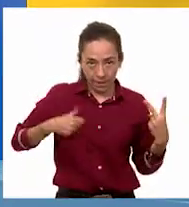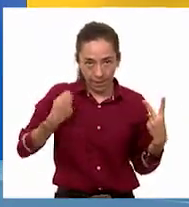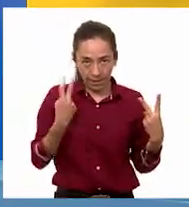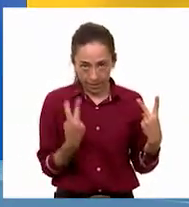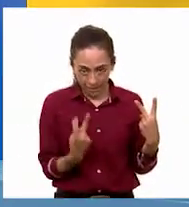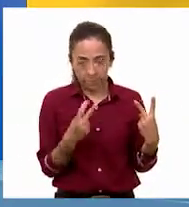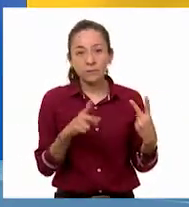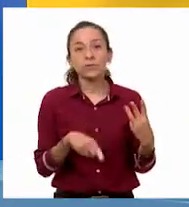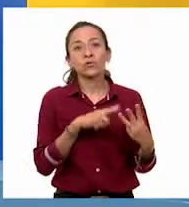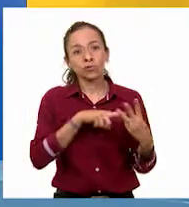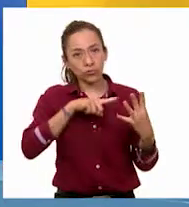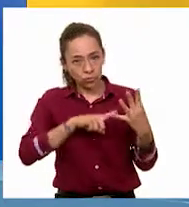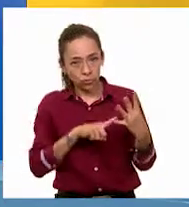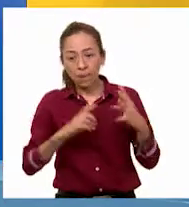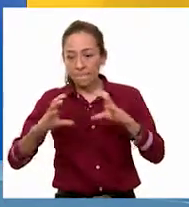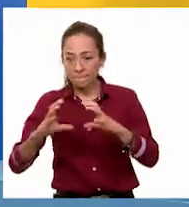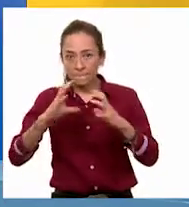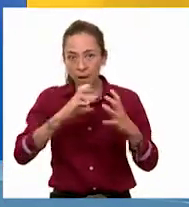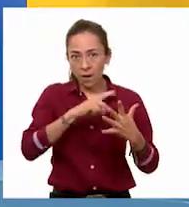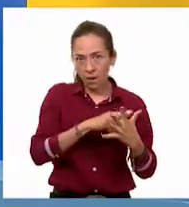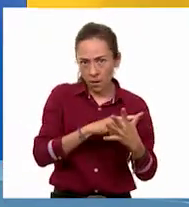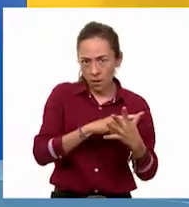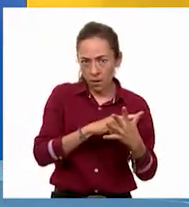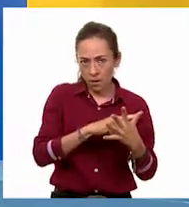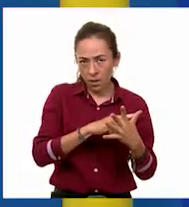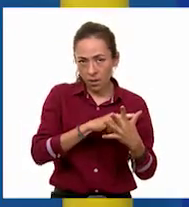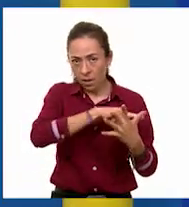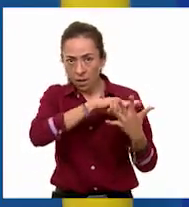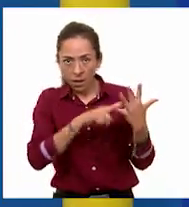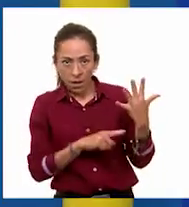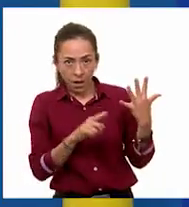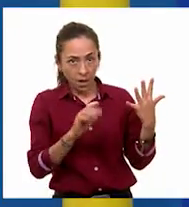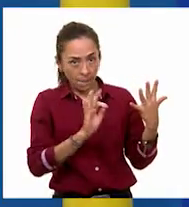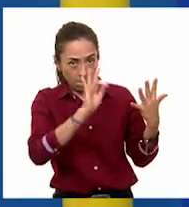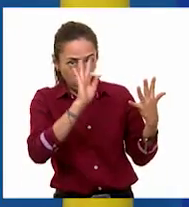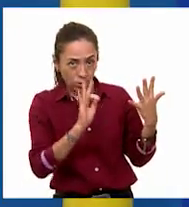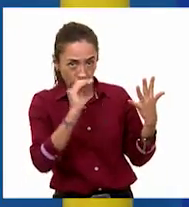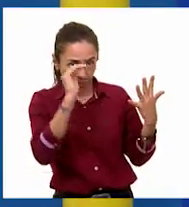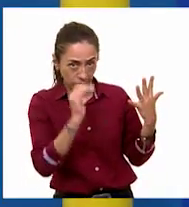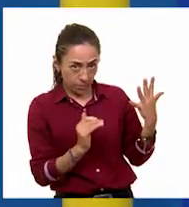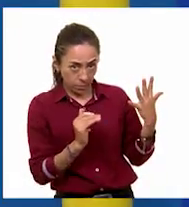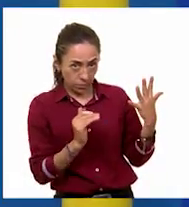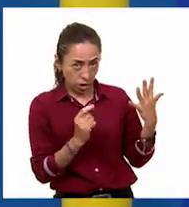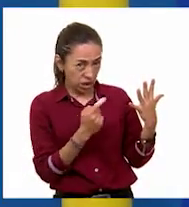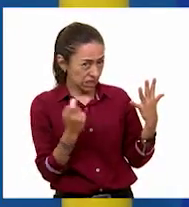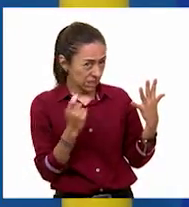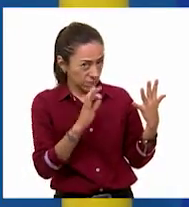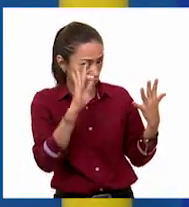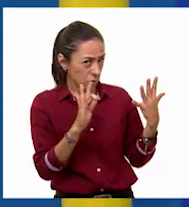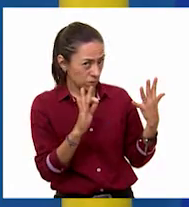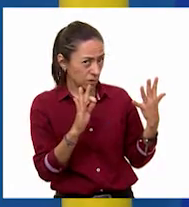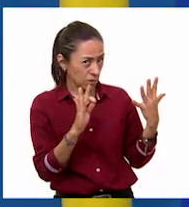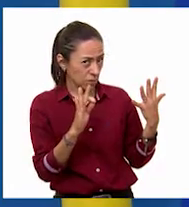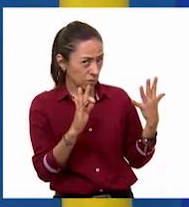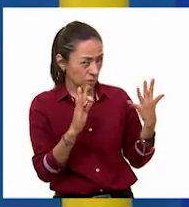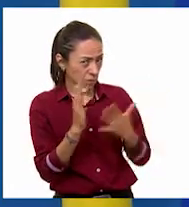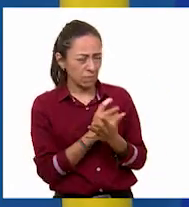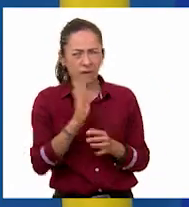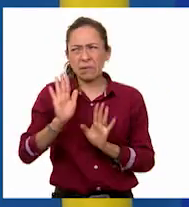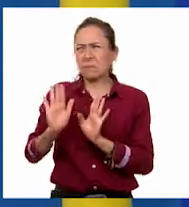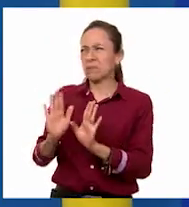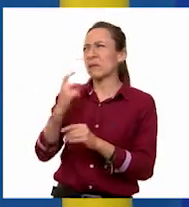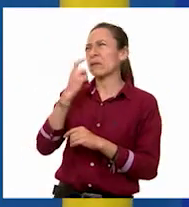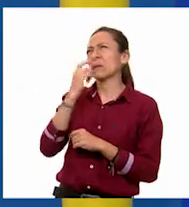¿el descuento será de más del 100%? Ah, pues si se suman los porcentajes,